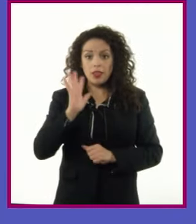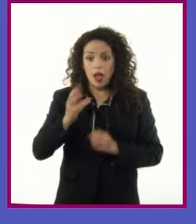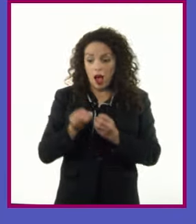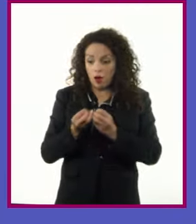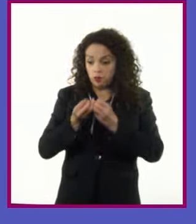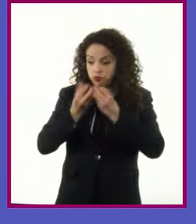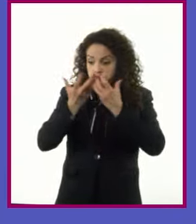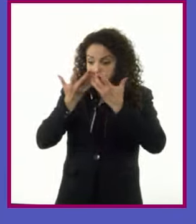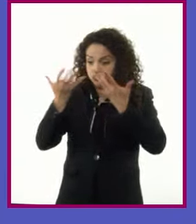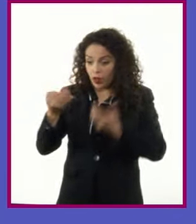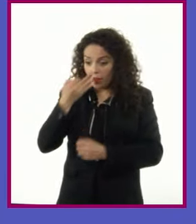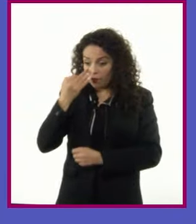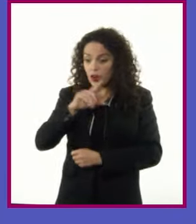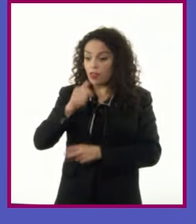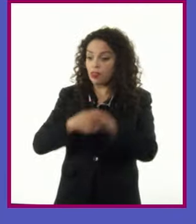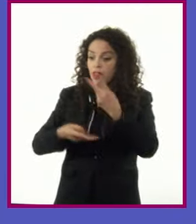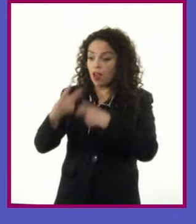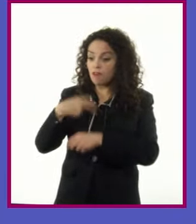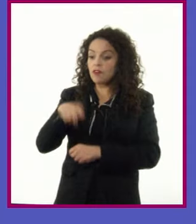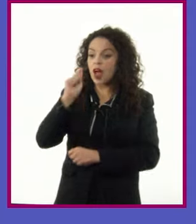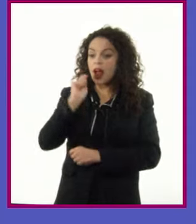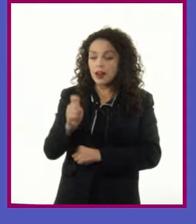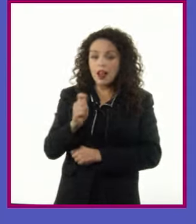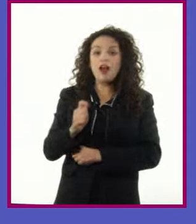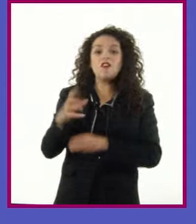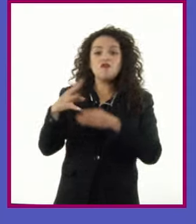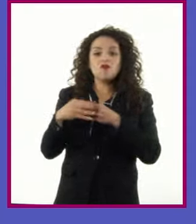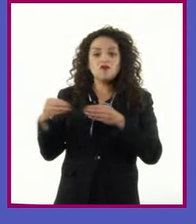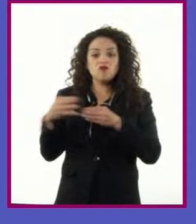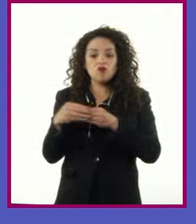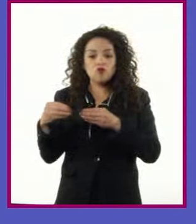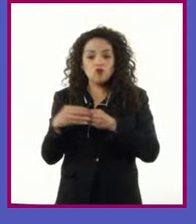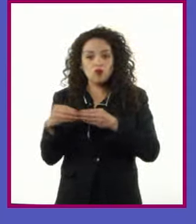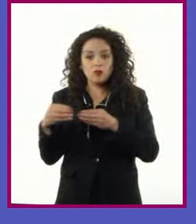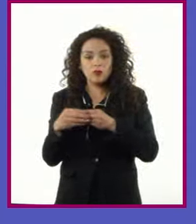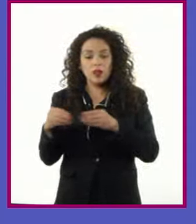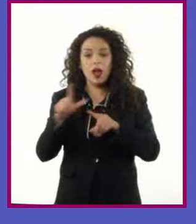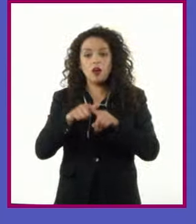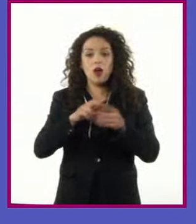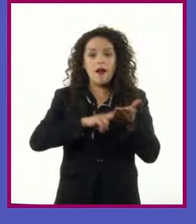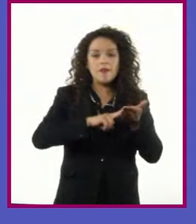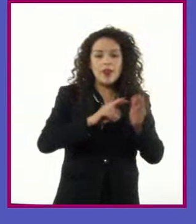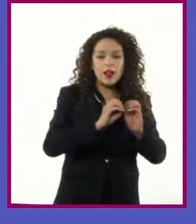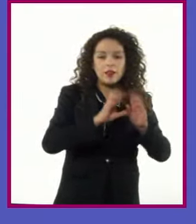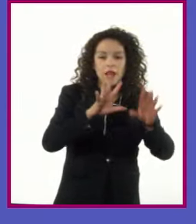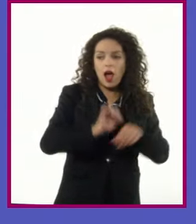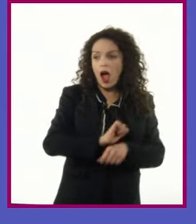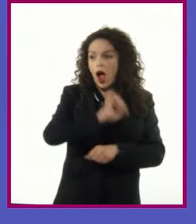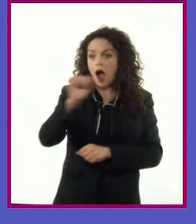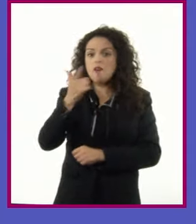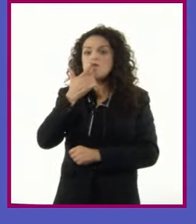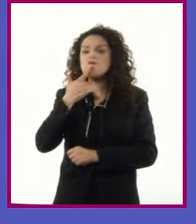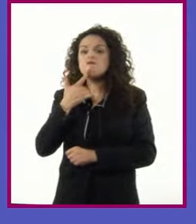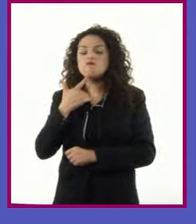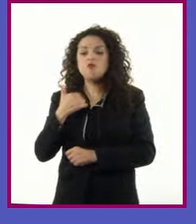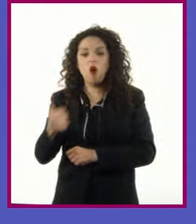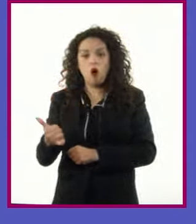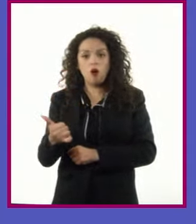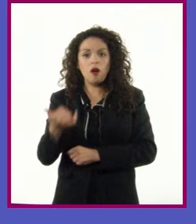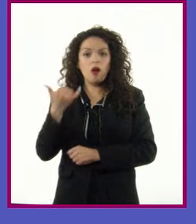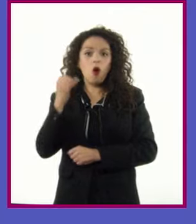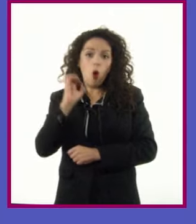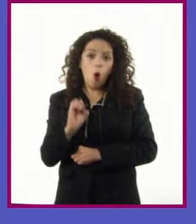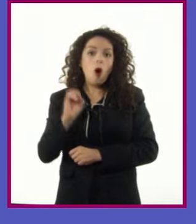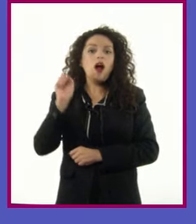desarrollan frutos en forma de pera invertida De colores que van desde el verde claro hasta el rojizo e incluso